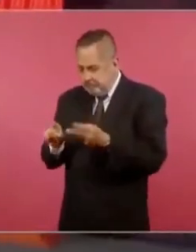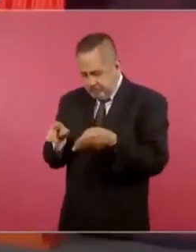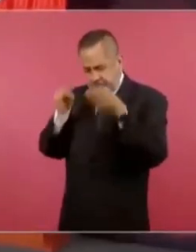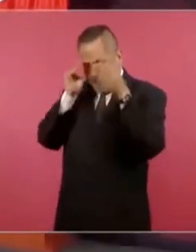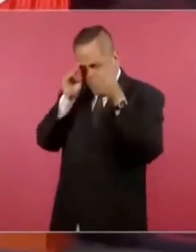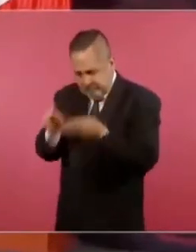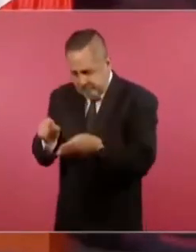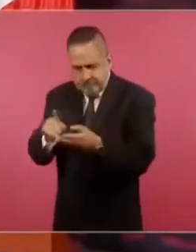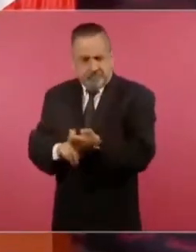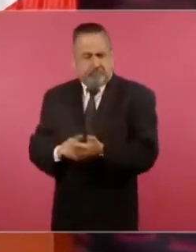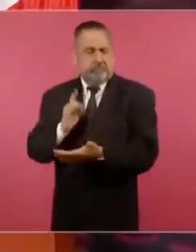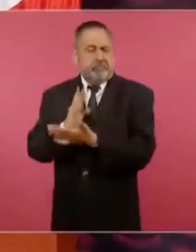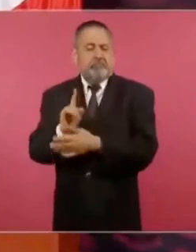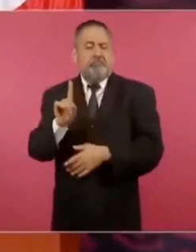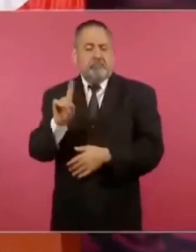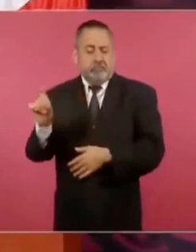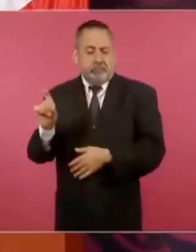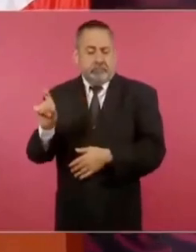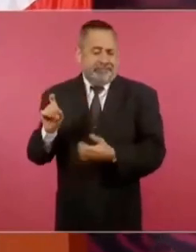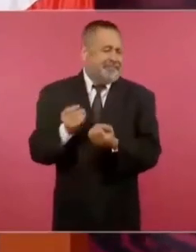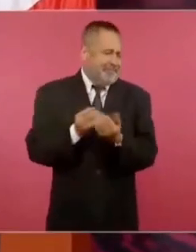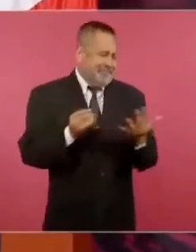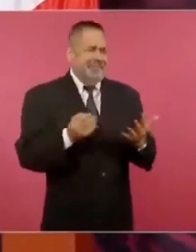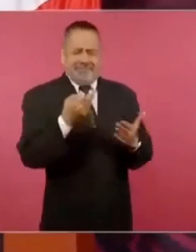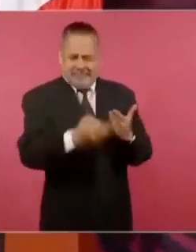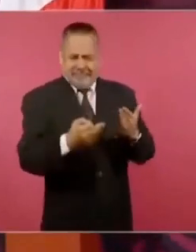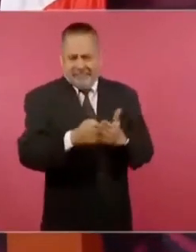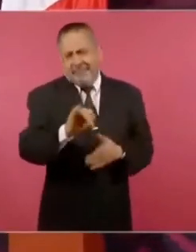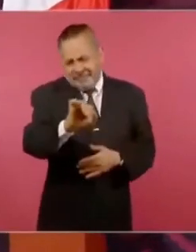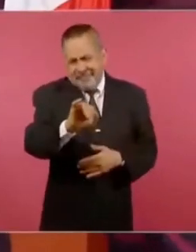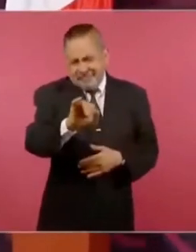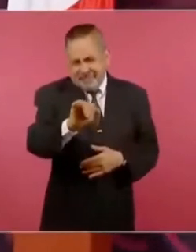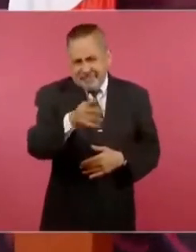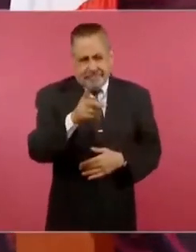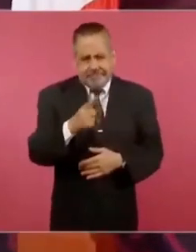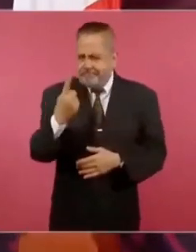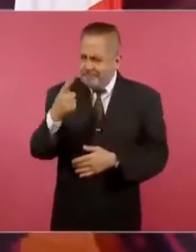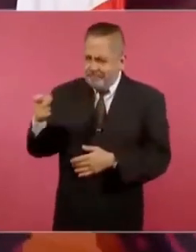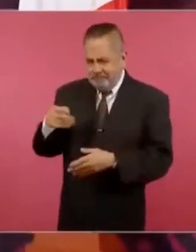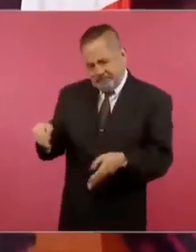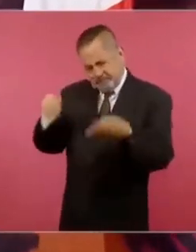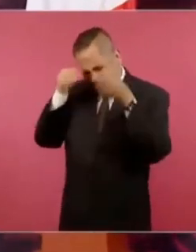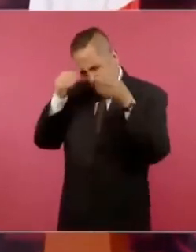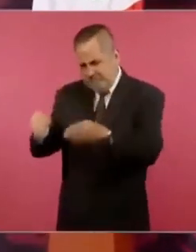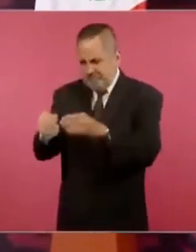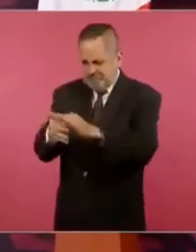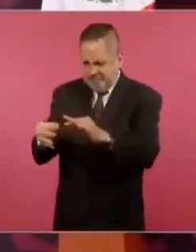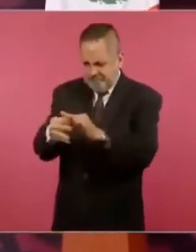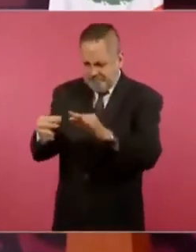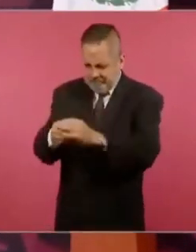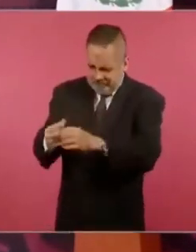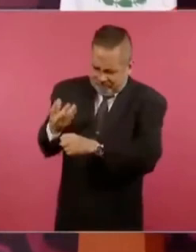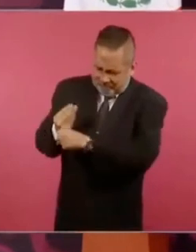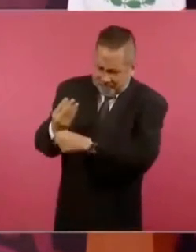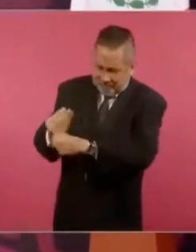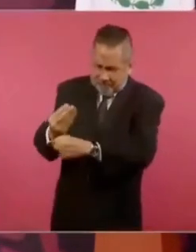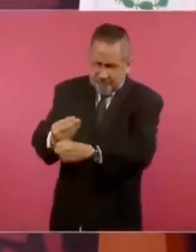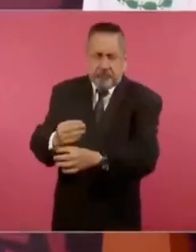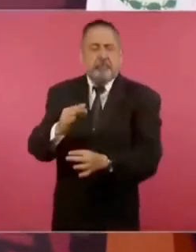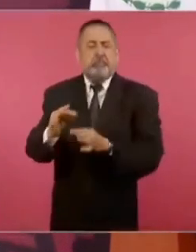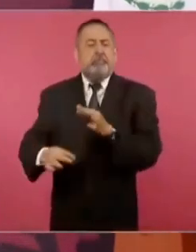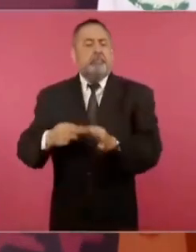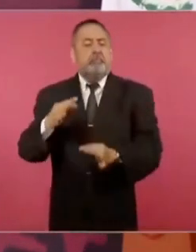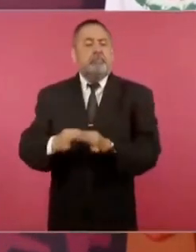100 compromisos. Y en todo eso estamos cumpliendo,